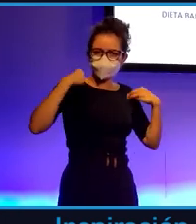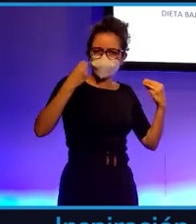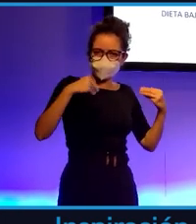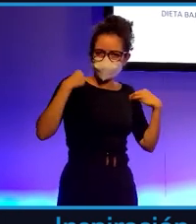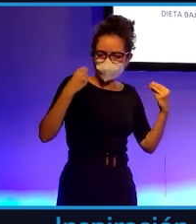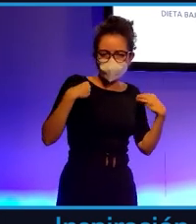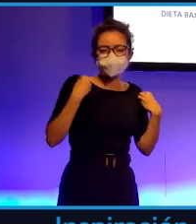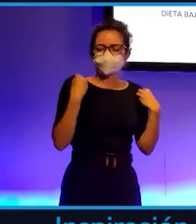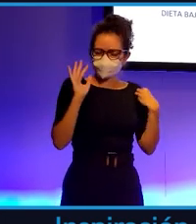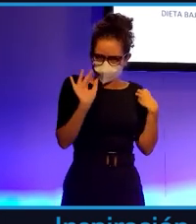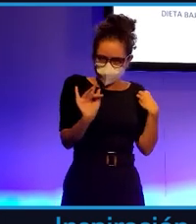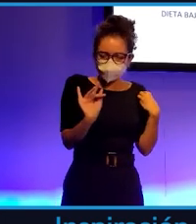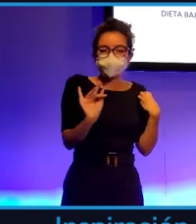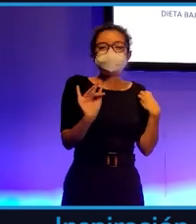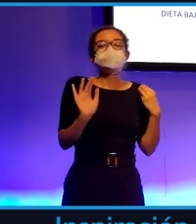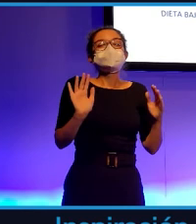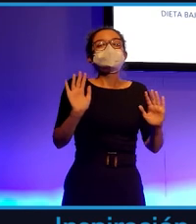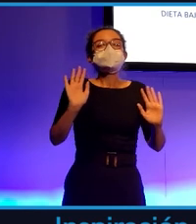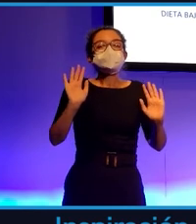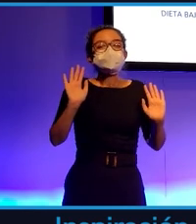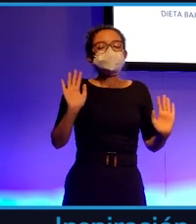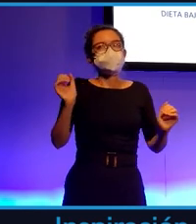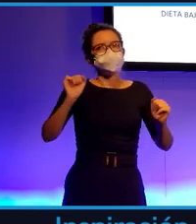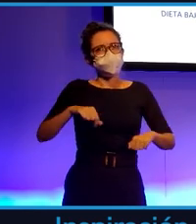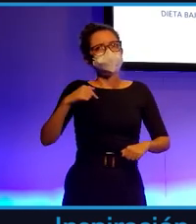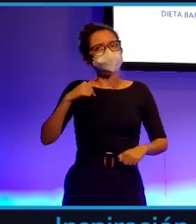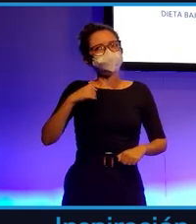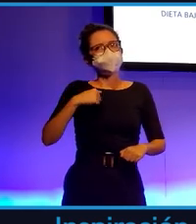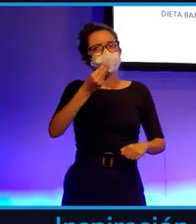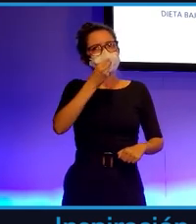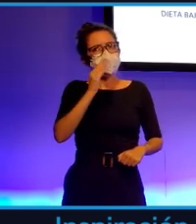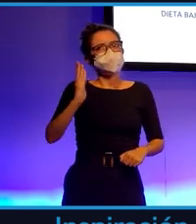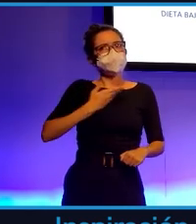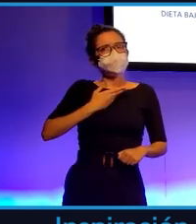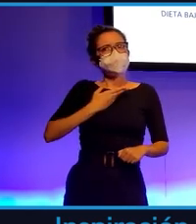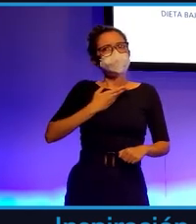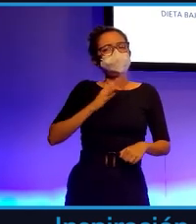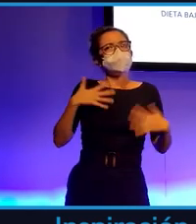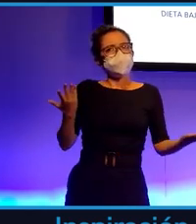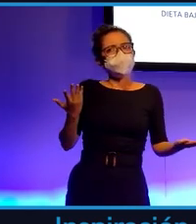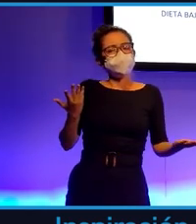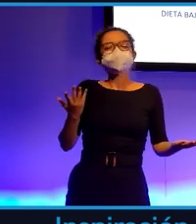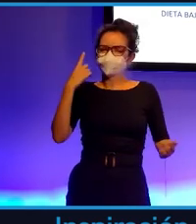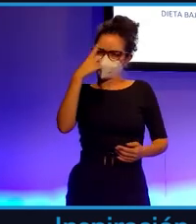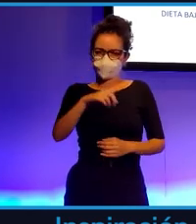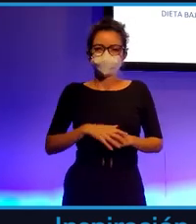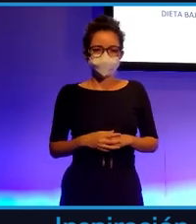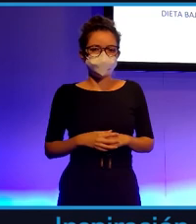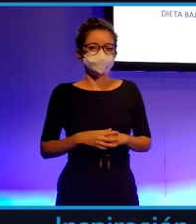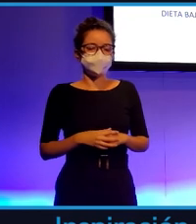forma individual, pero sabiendo qué es lo que nos sienta bien y qué es lo que no nos sienta tan bien. Por ejemplo,